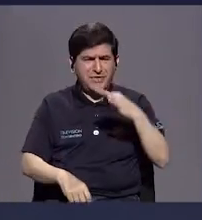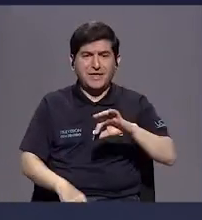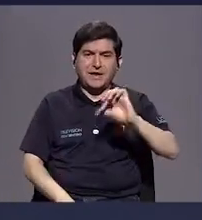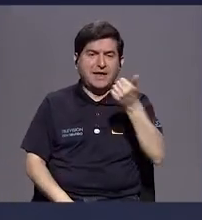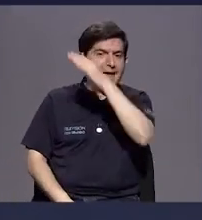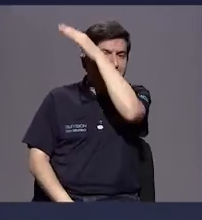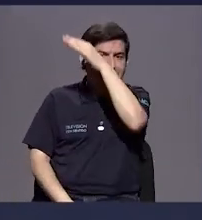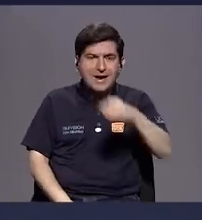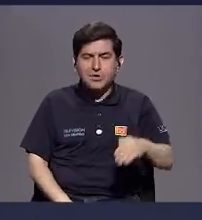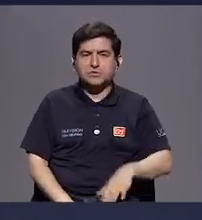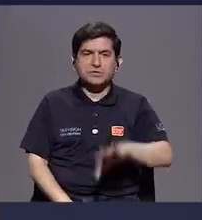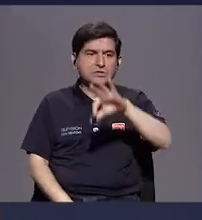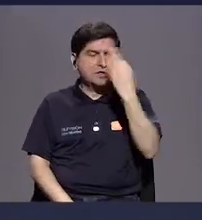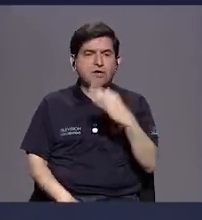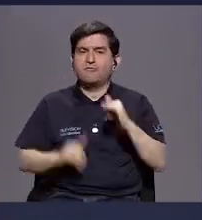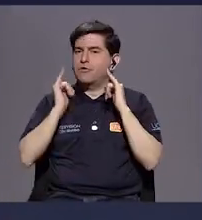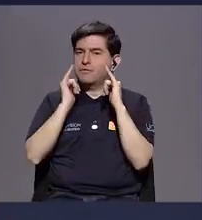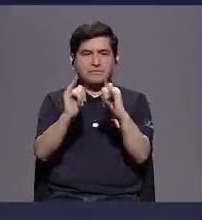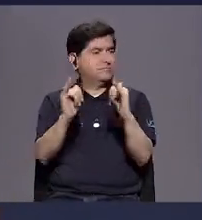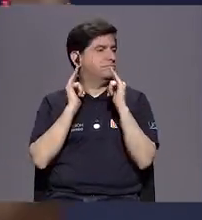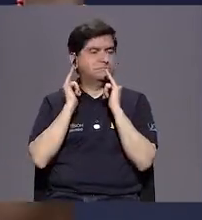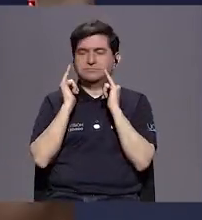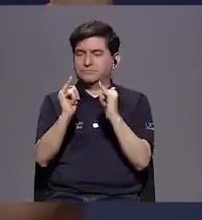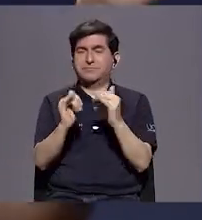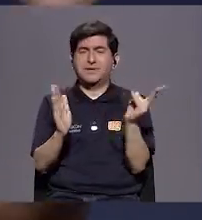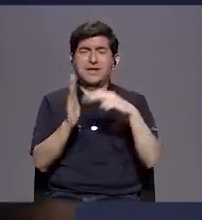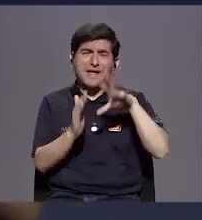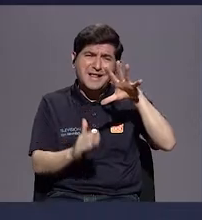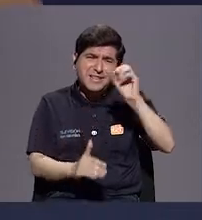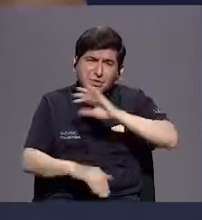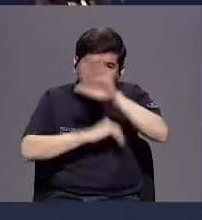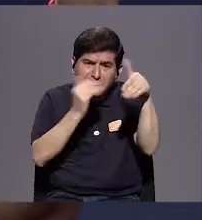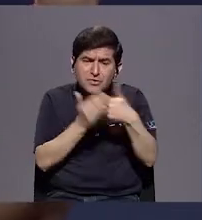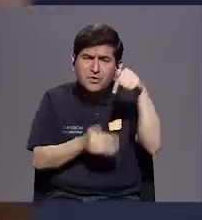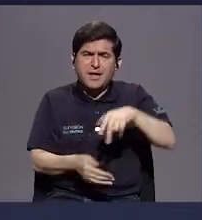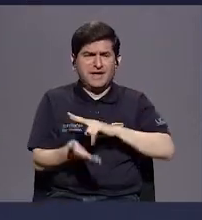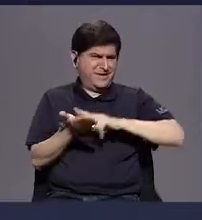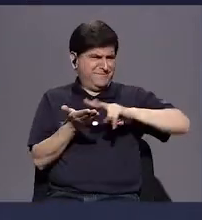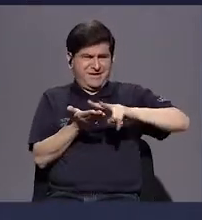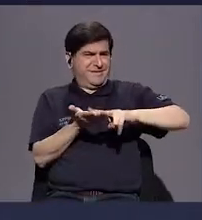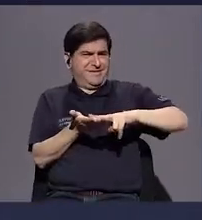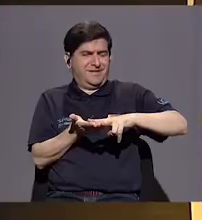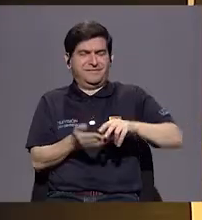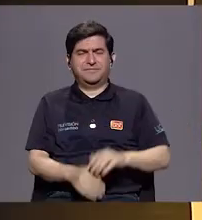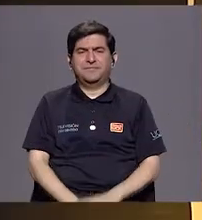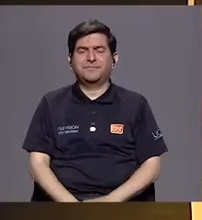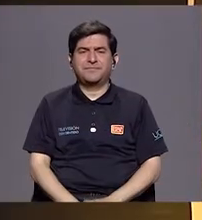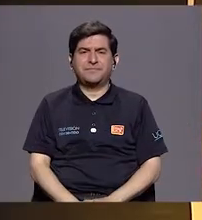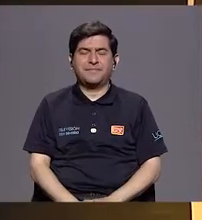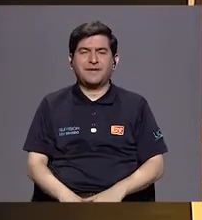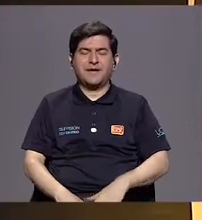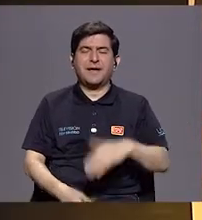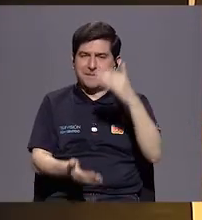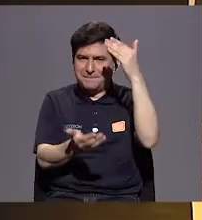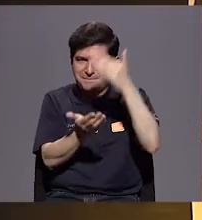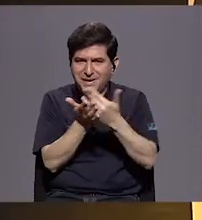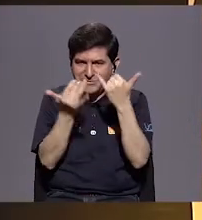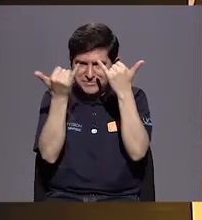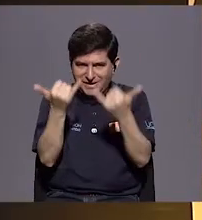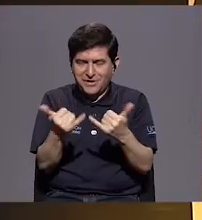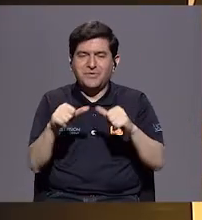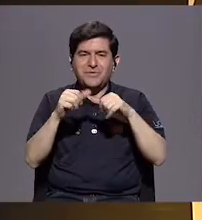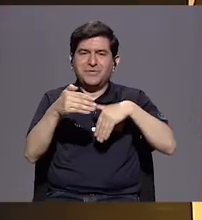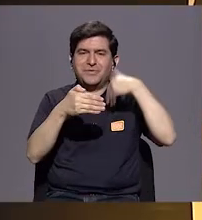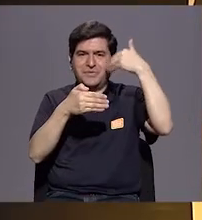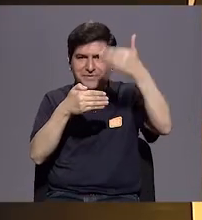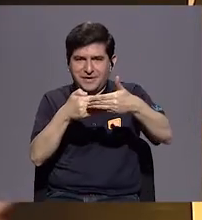ejes de forma igualitaria para que en el 2050 todo aquí sea verde. Bueno, doña Paula, vamos a otro corte y